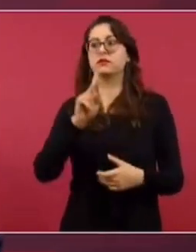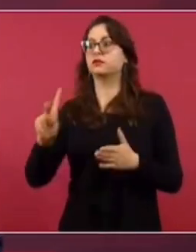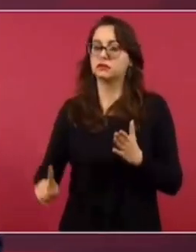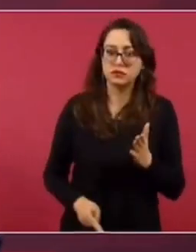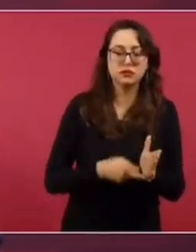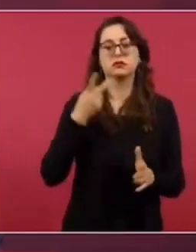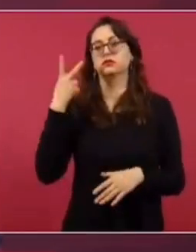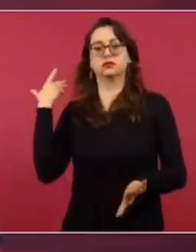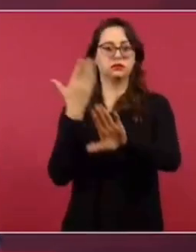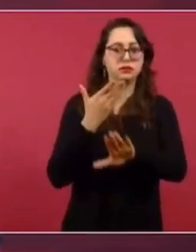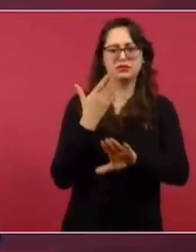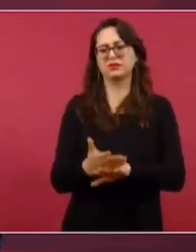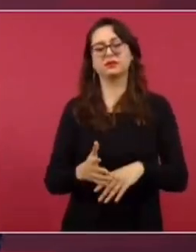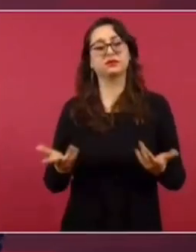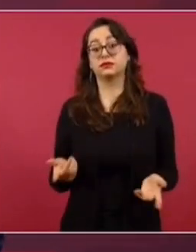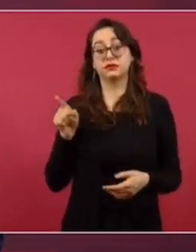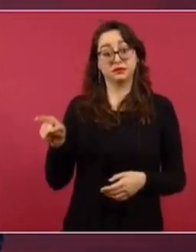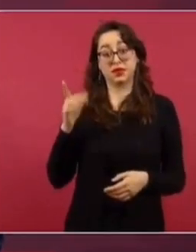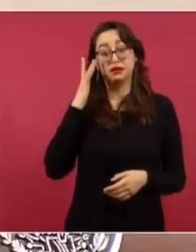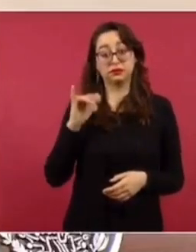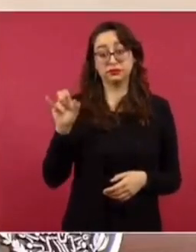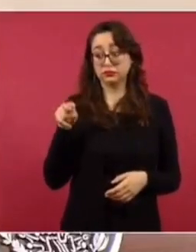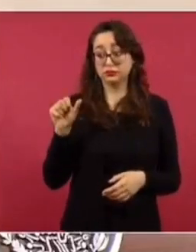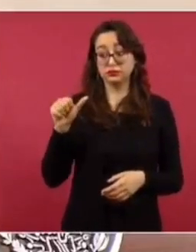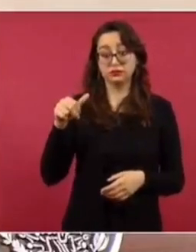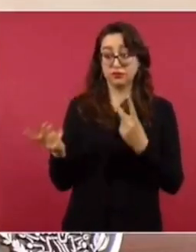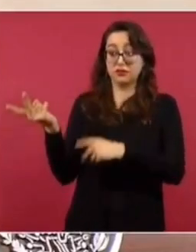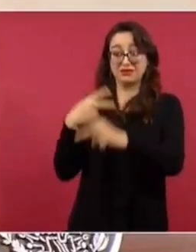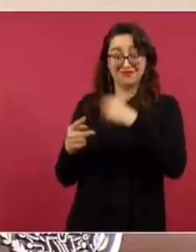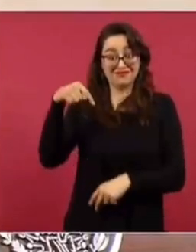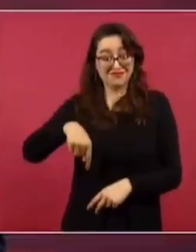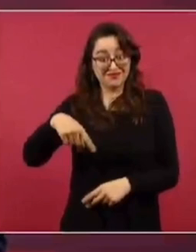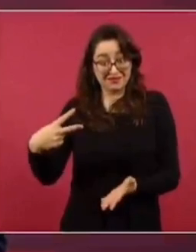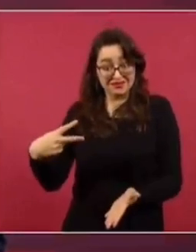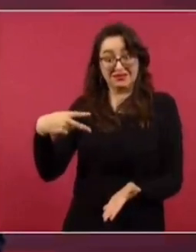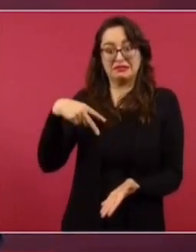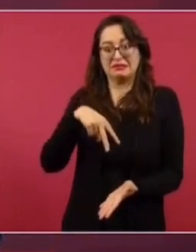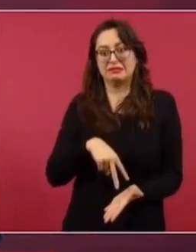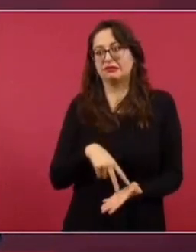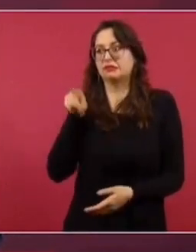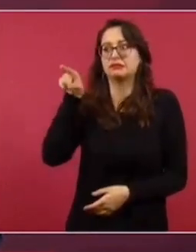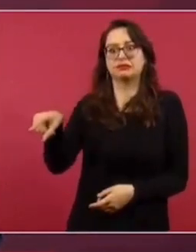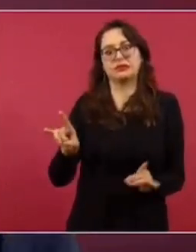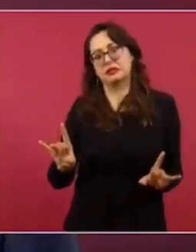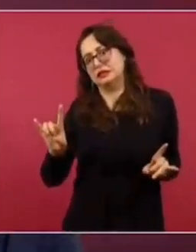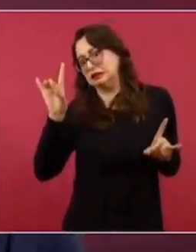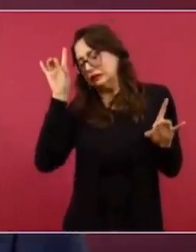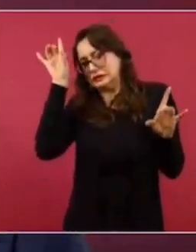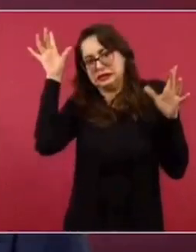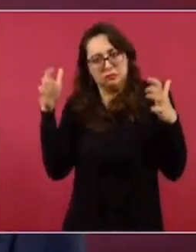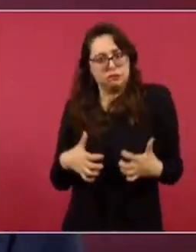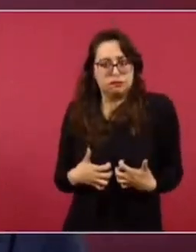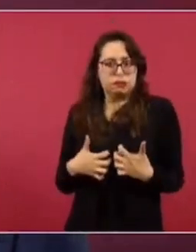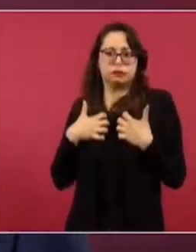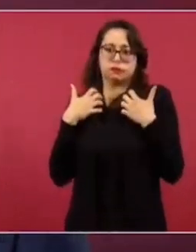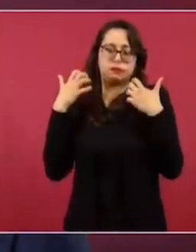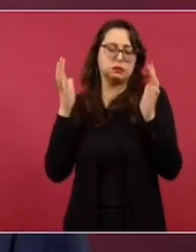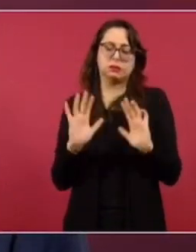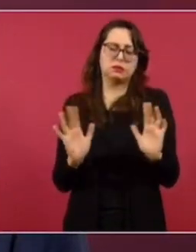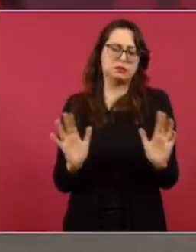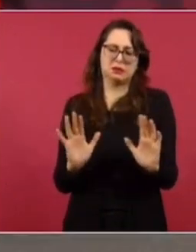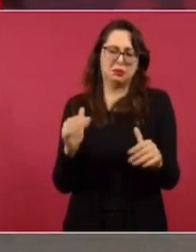muchos seguidores ella, y también hay quienes no la ven con buenos ojos. ¿Por qué?